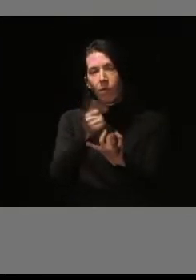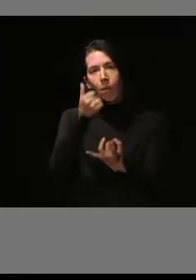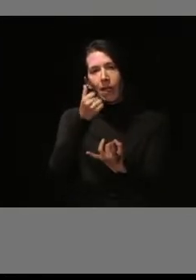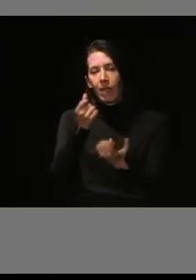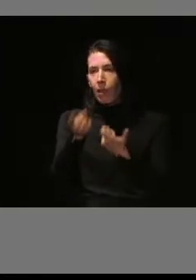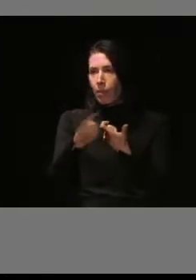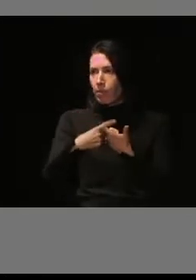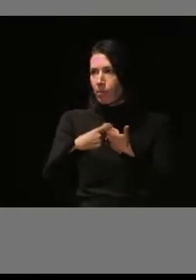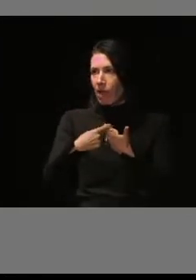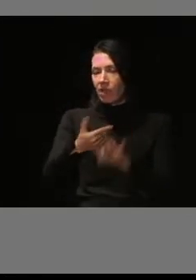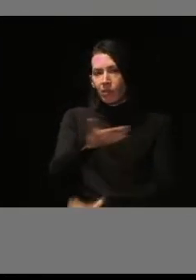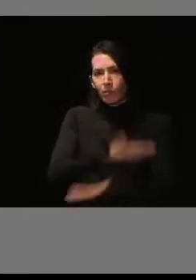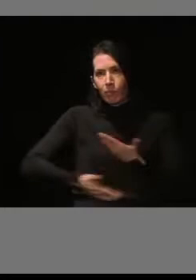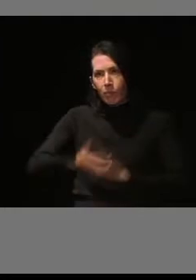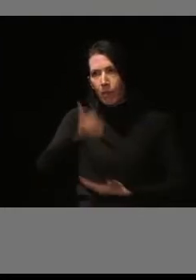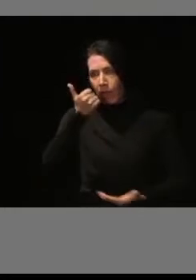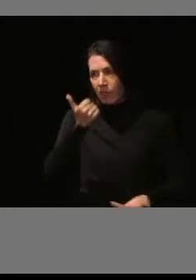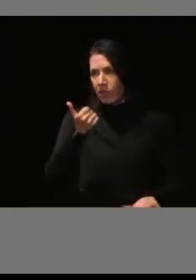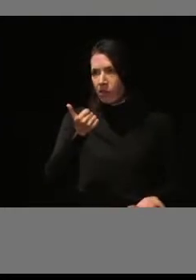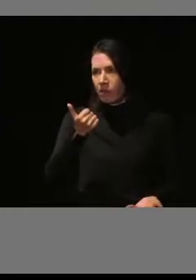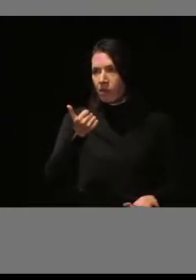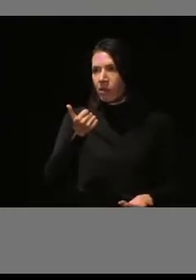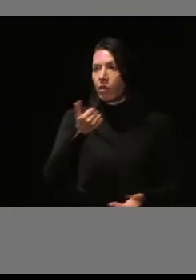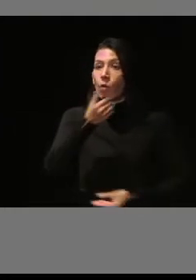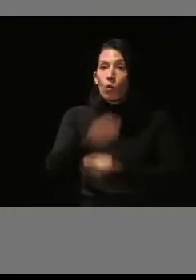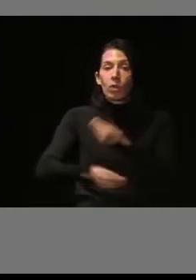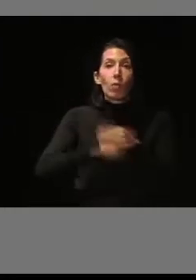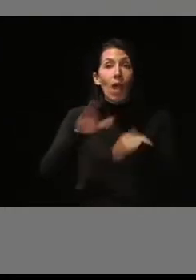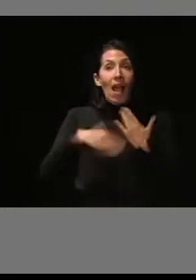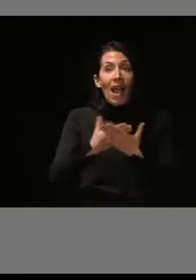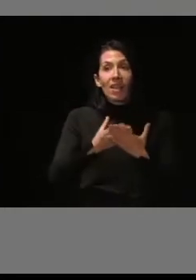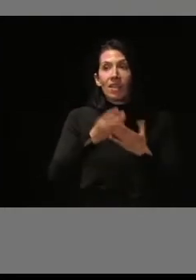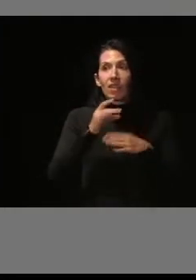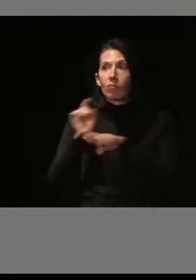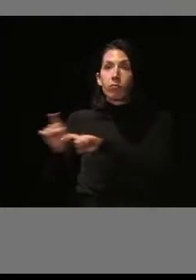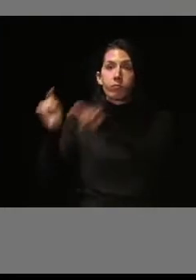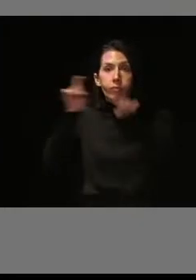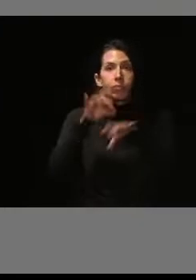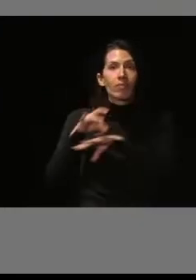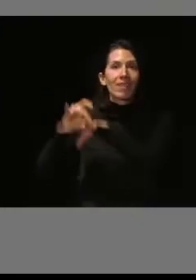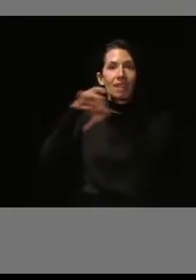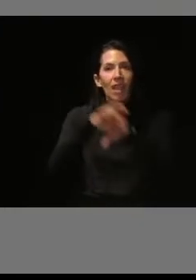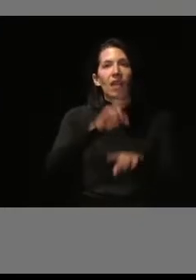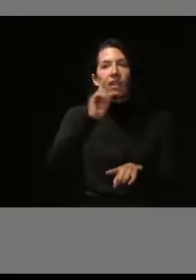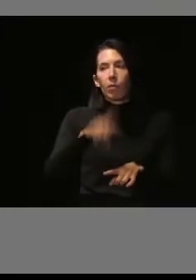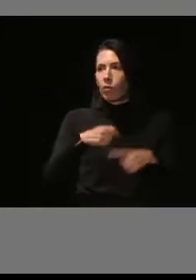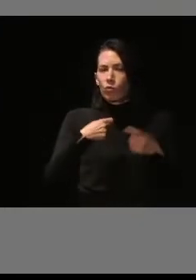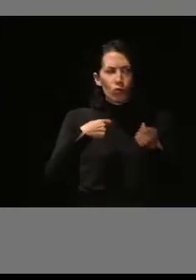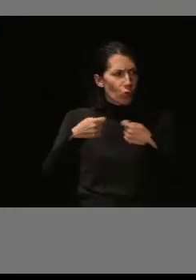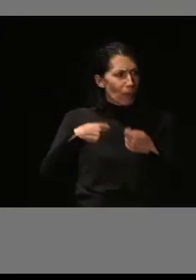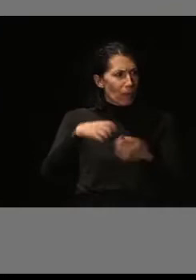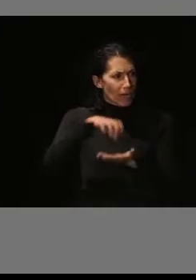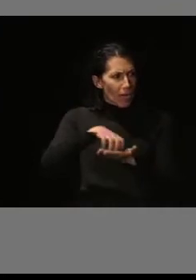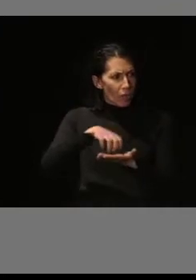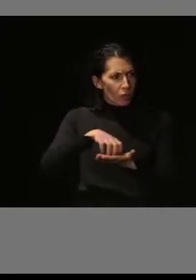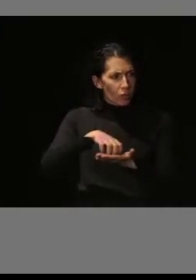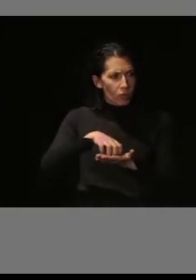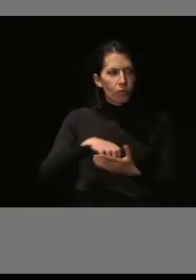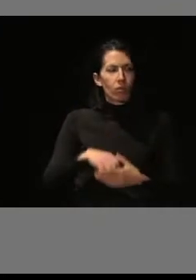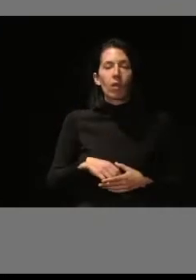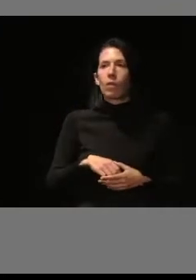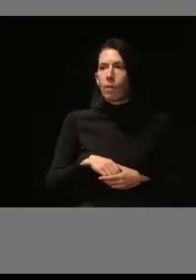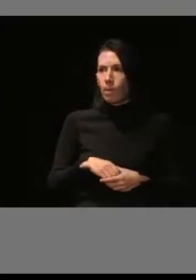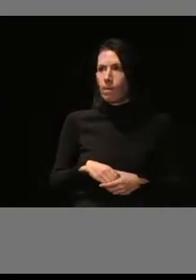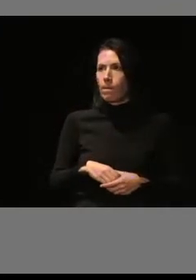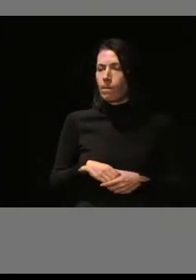participativas. Utilizamos gincanas y también supermercados. Aquí, bueno, pues, podéis ver